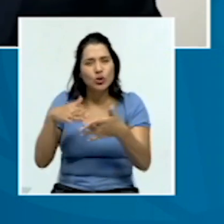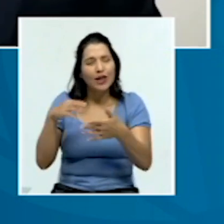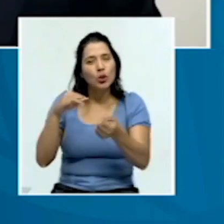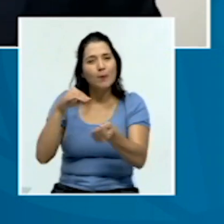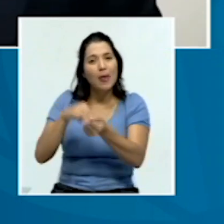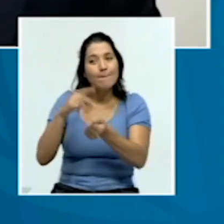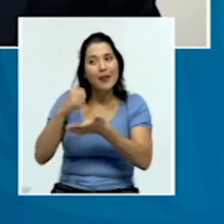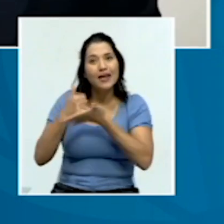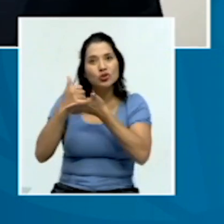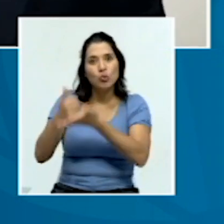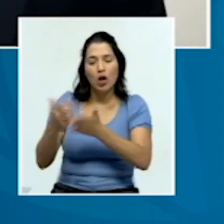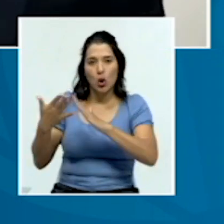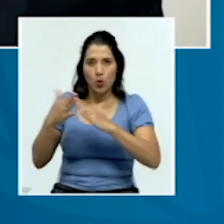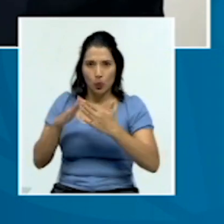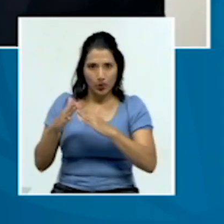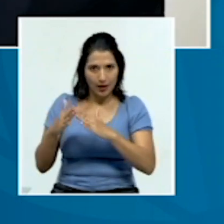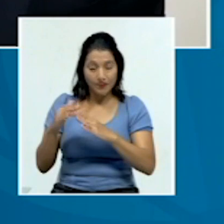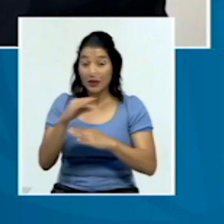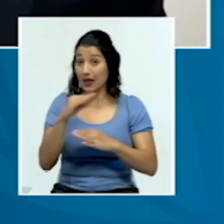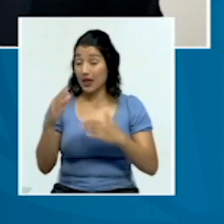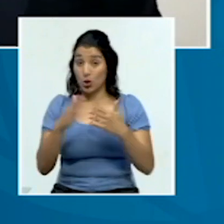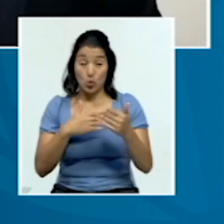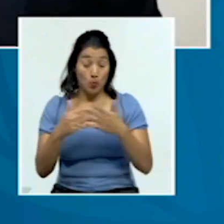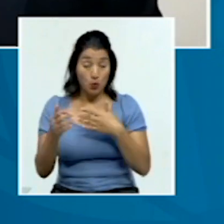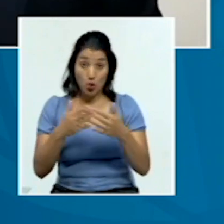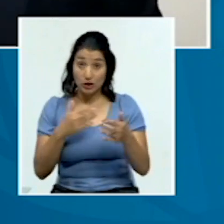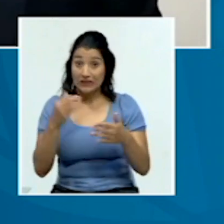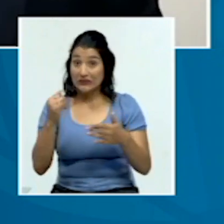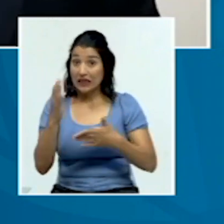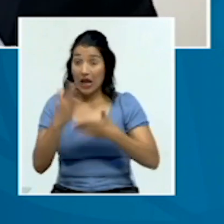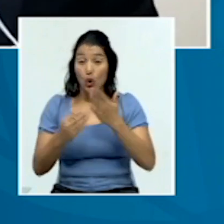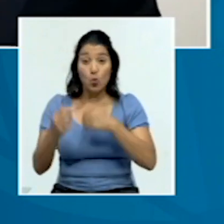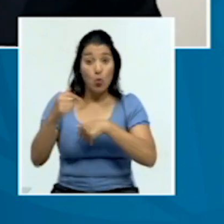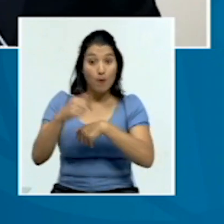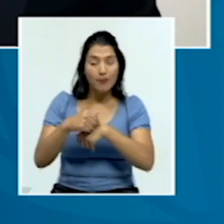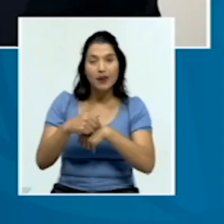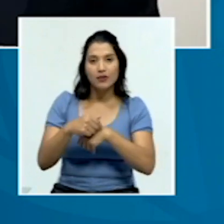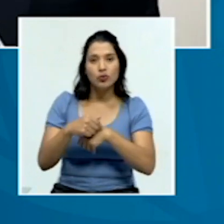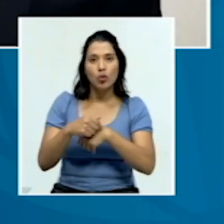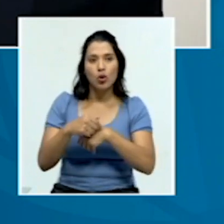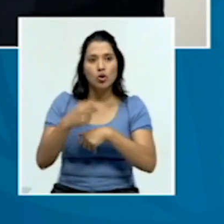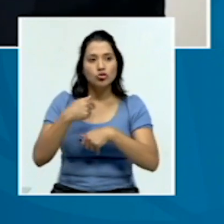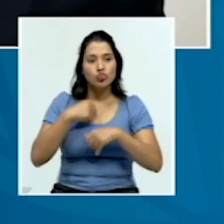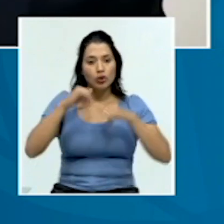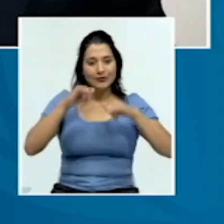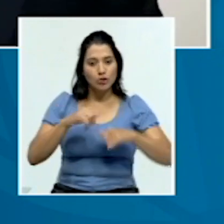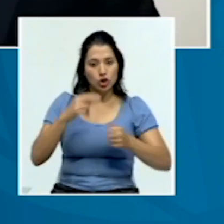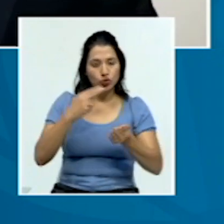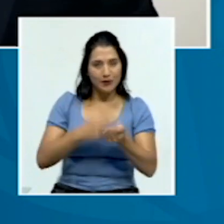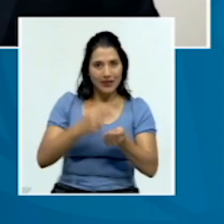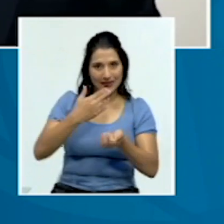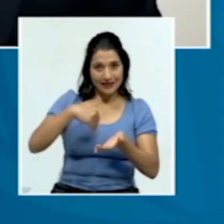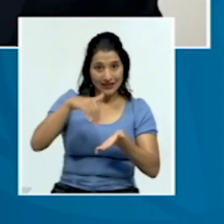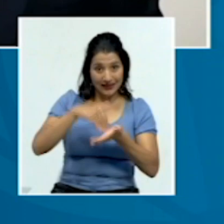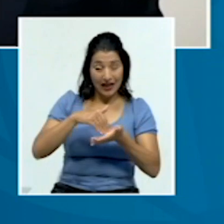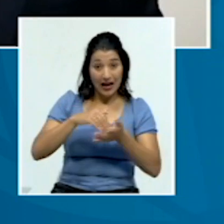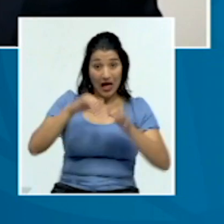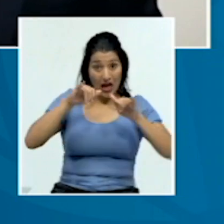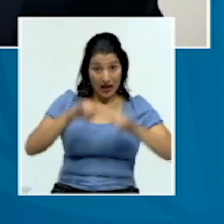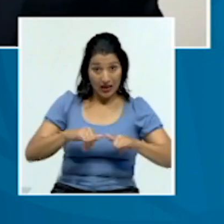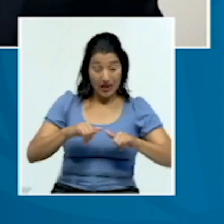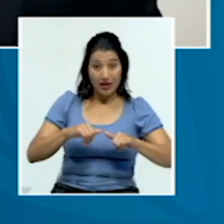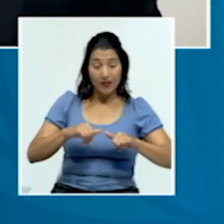y no importa si en algún momento yo estoy inclusive en un hospital central, en un hospital aquí en el gran área